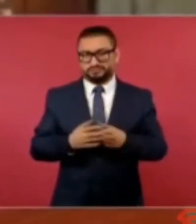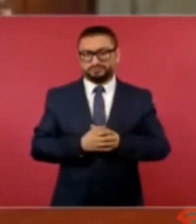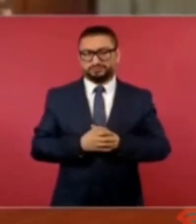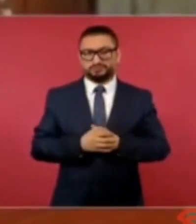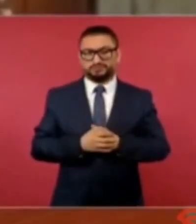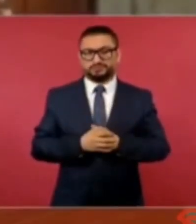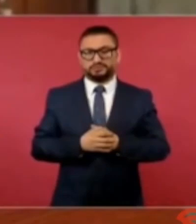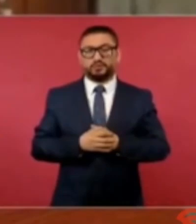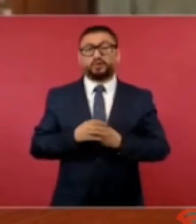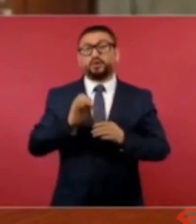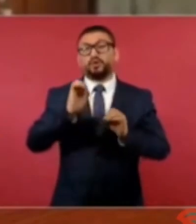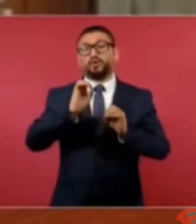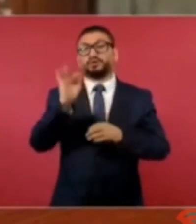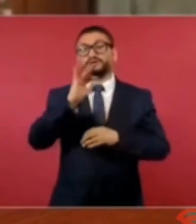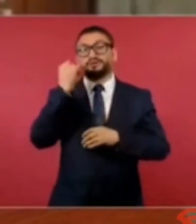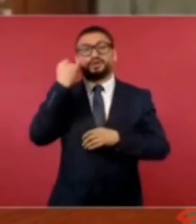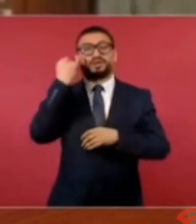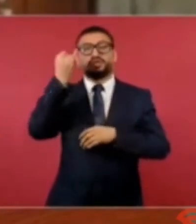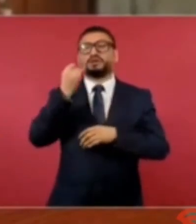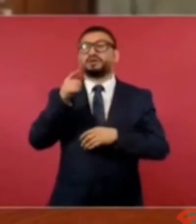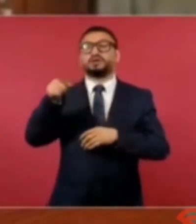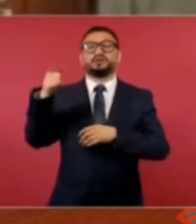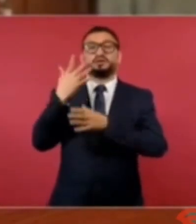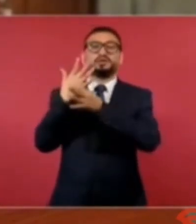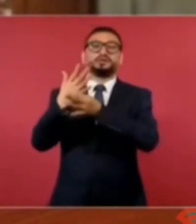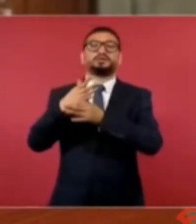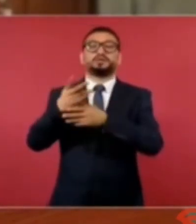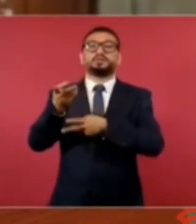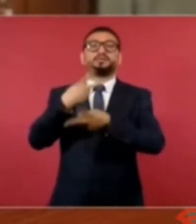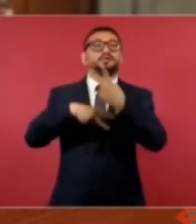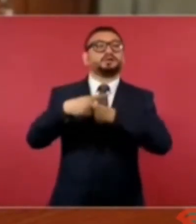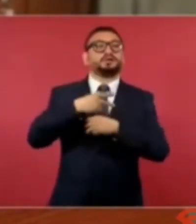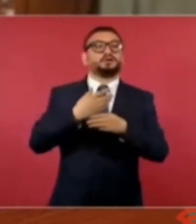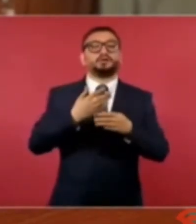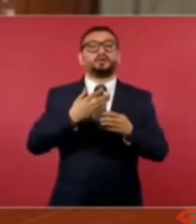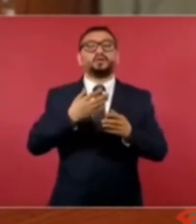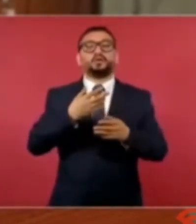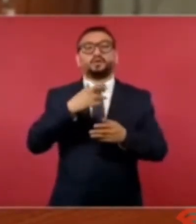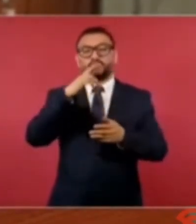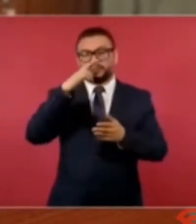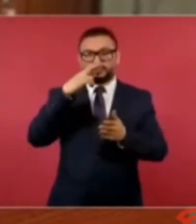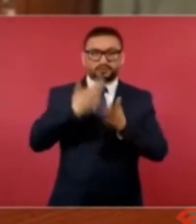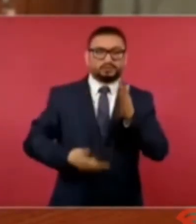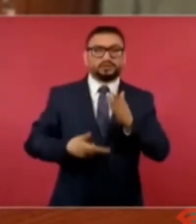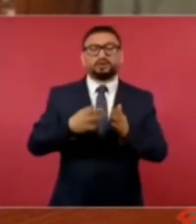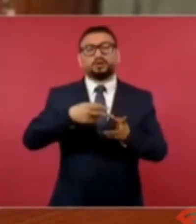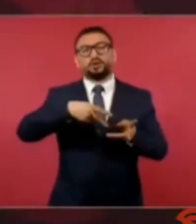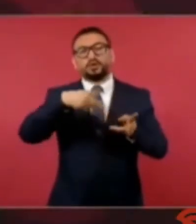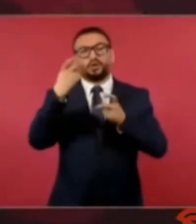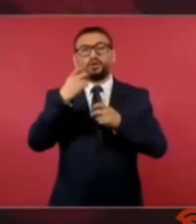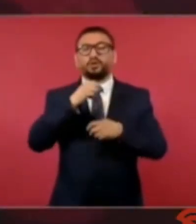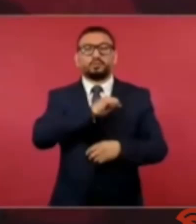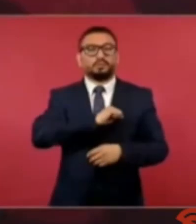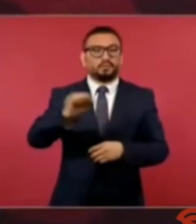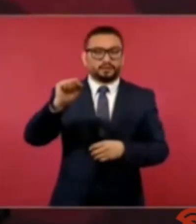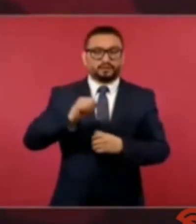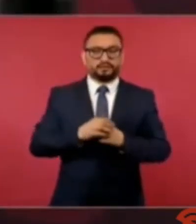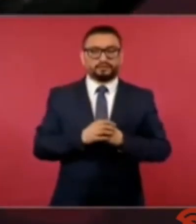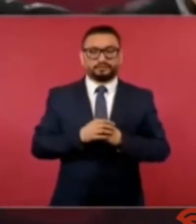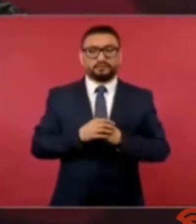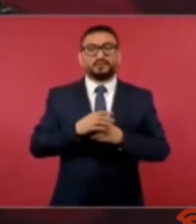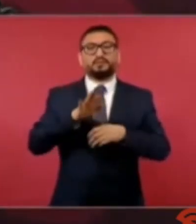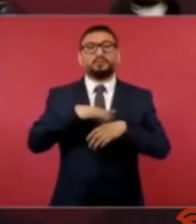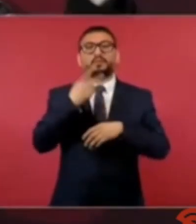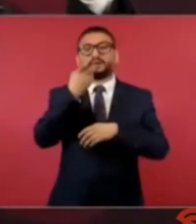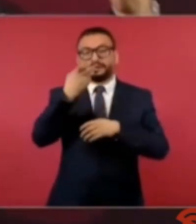o que van a cometer ilícitos o que son maleantes que ese